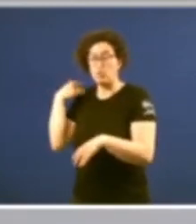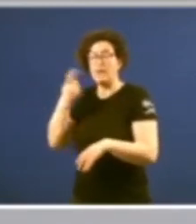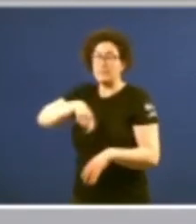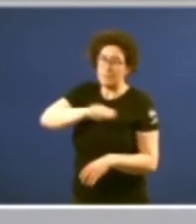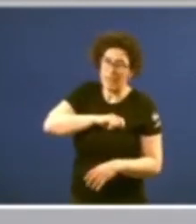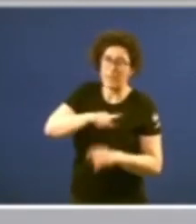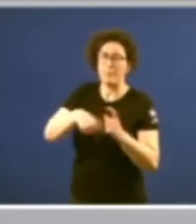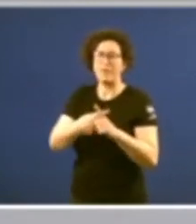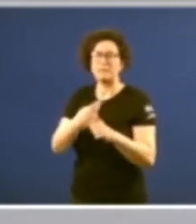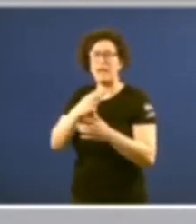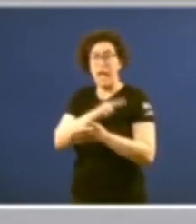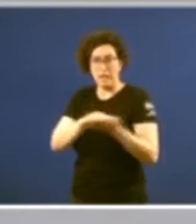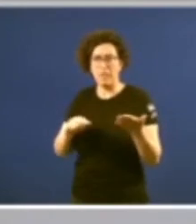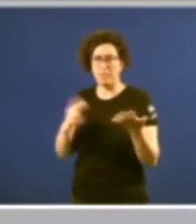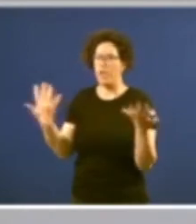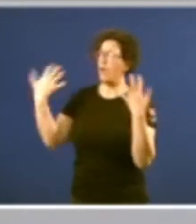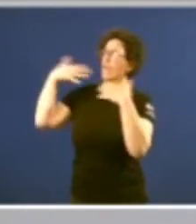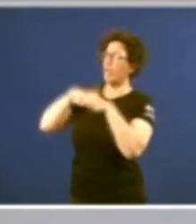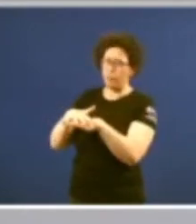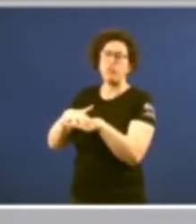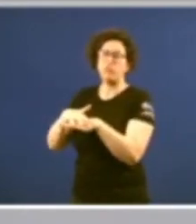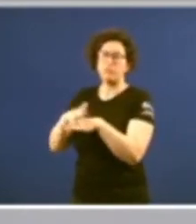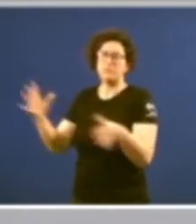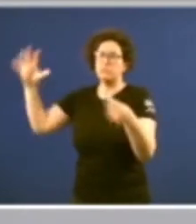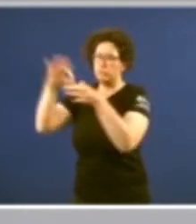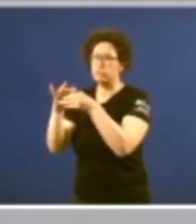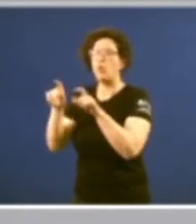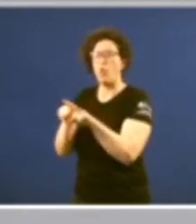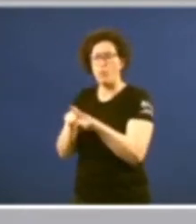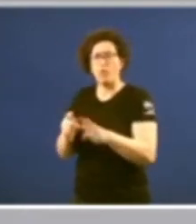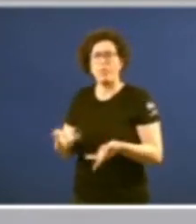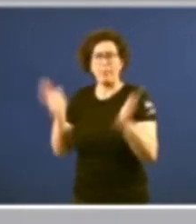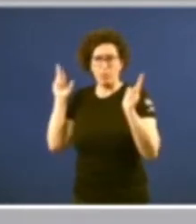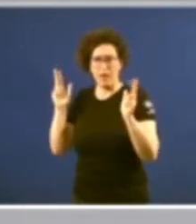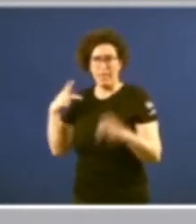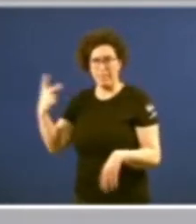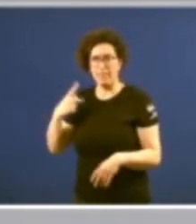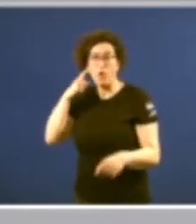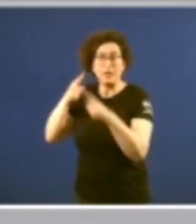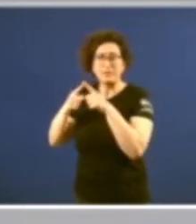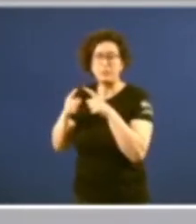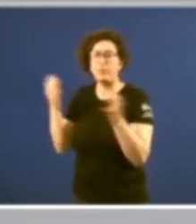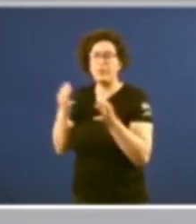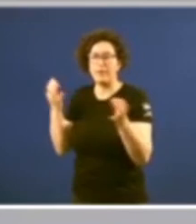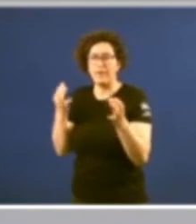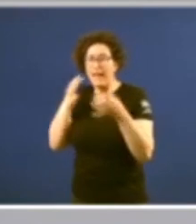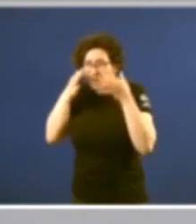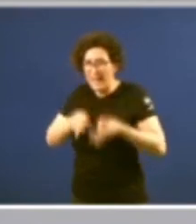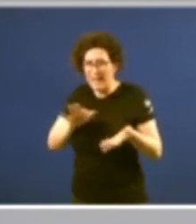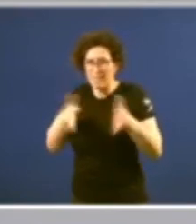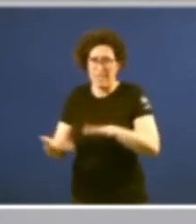fundanse e fundense como democracias para converterse en realidades